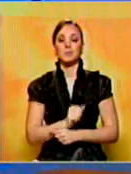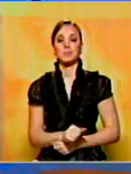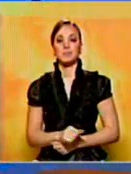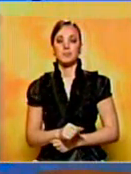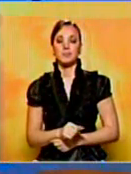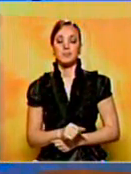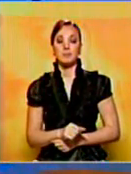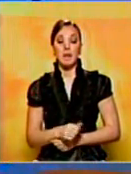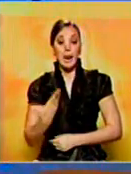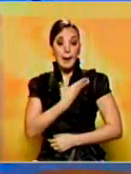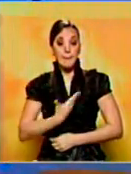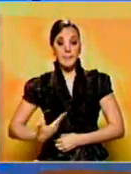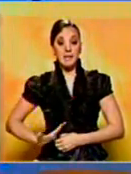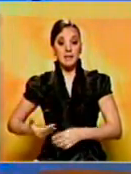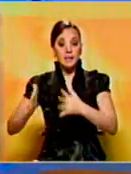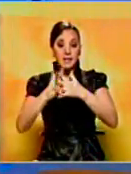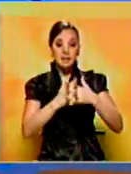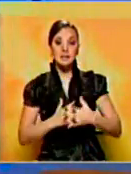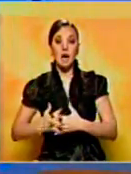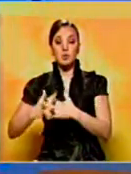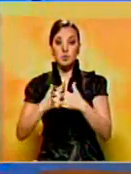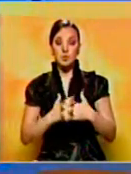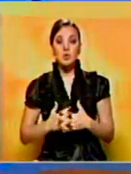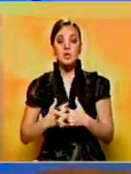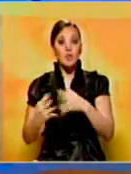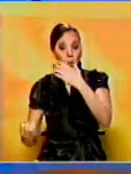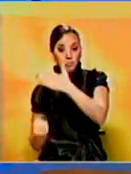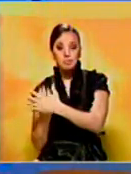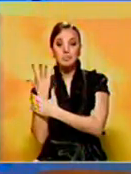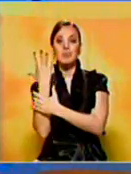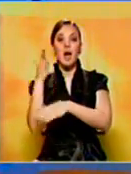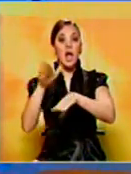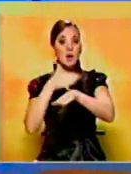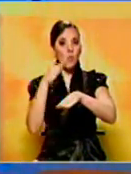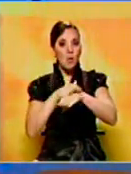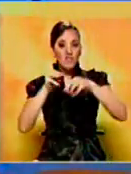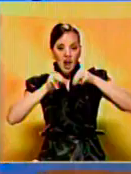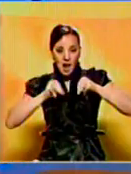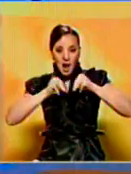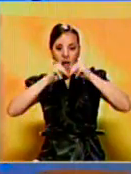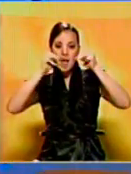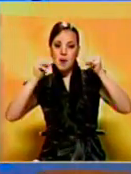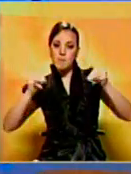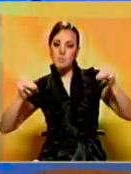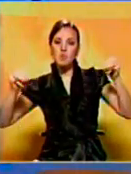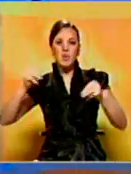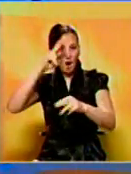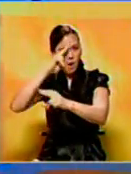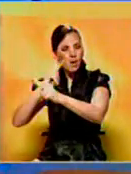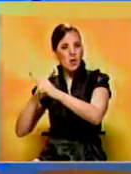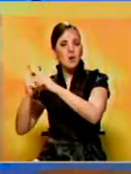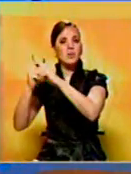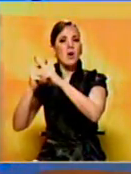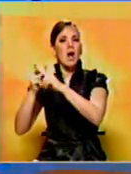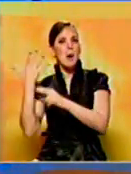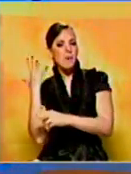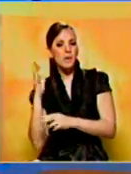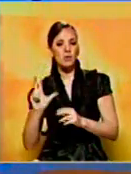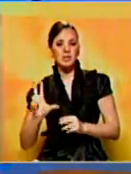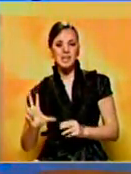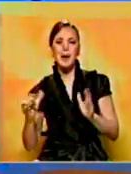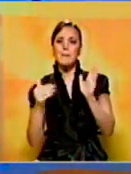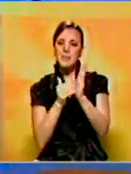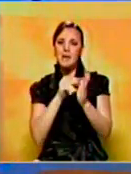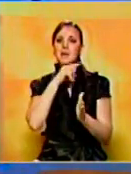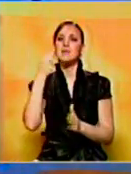El presidente de los Estados Unidos, Barack Obama, inauguró este jueves el Museo de la Memoria en honor a los casi 3.000 fallecidos en los